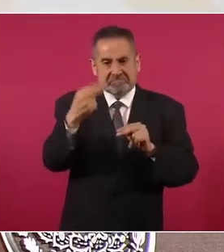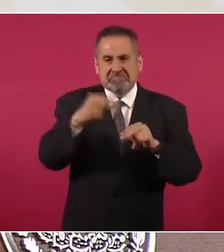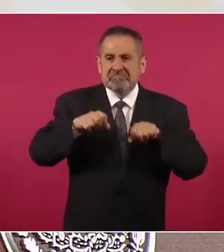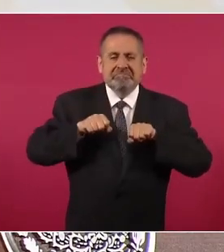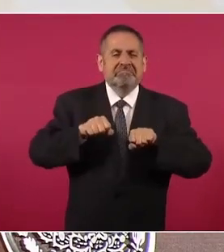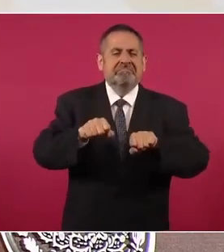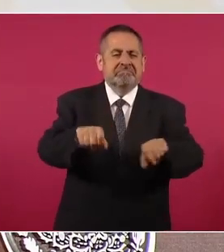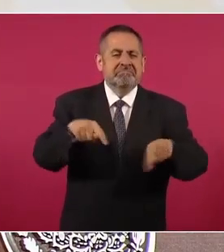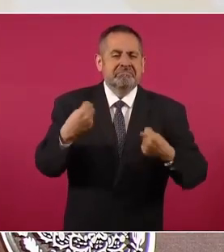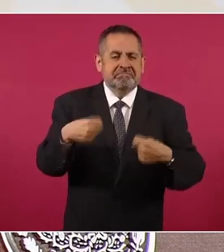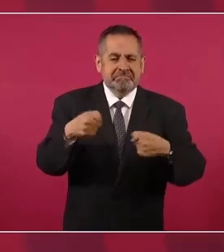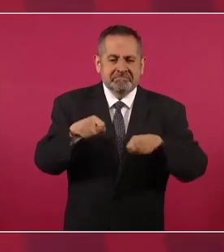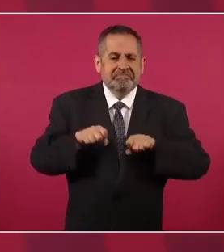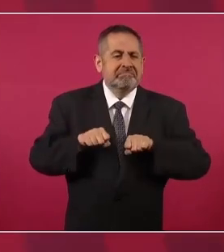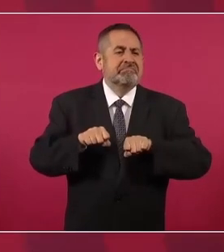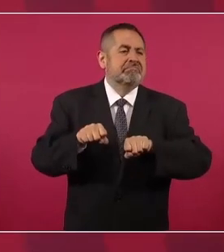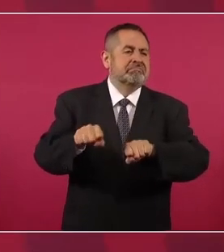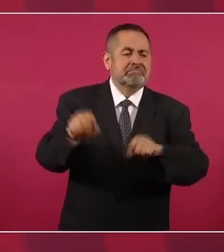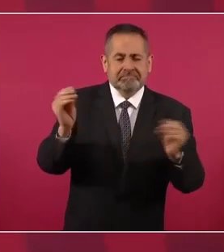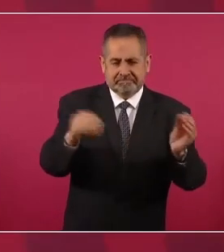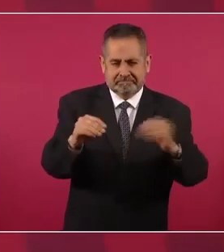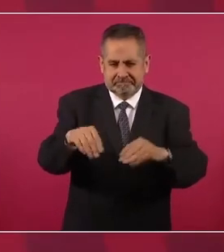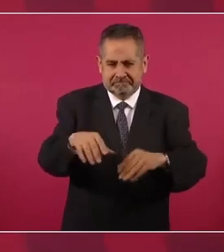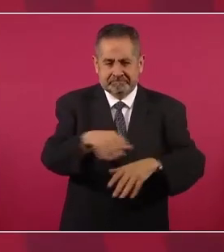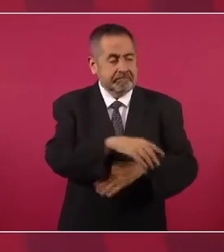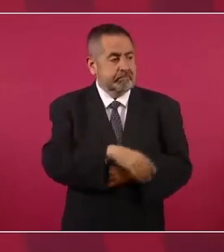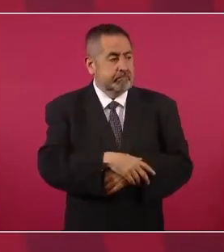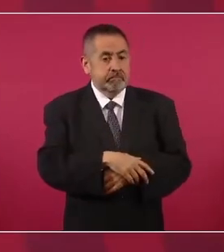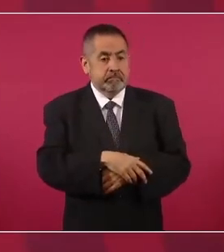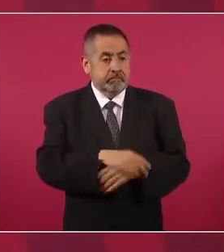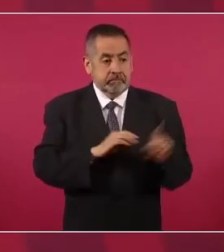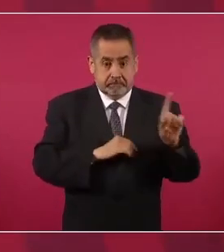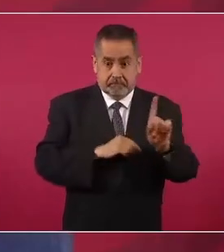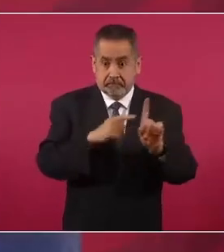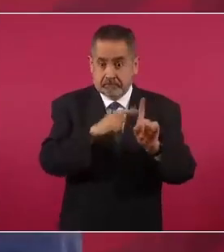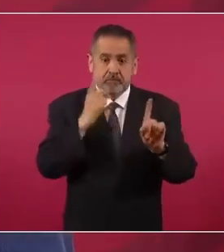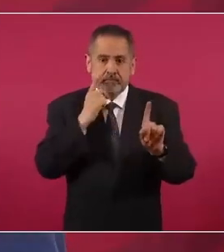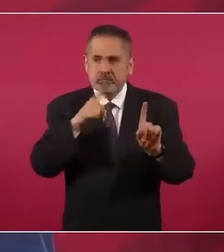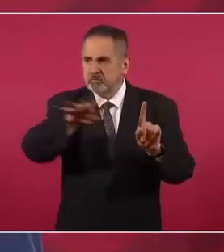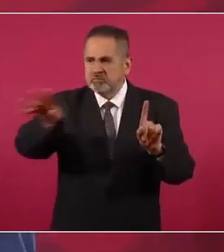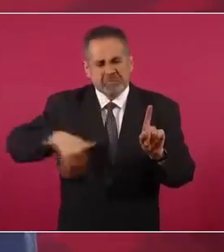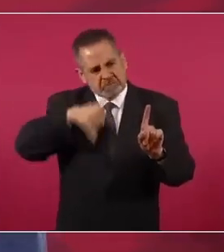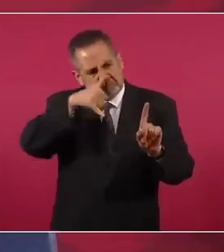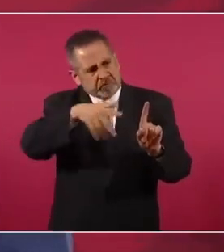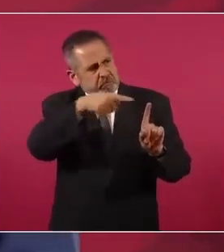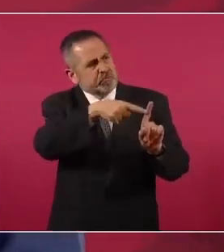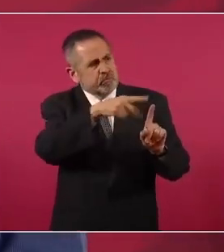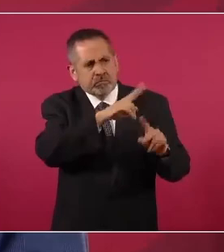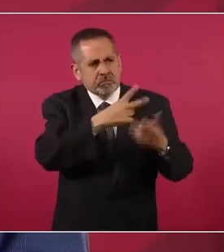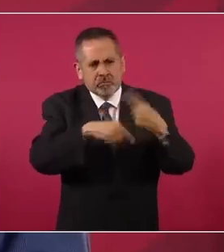explicaron. Y le empiezan a reclamar, oiga, ¿usted por qué está aquí?